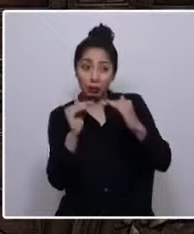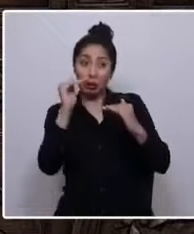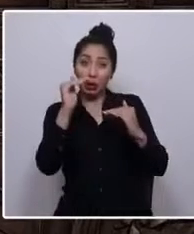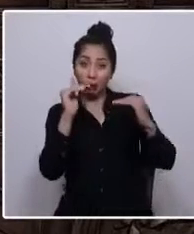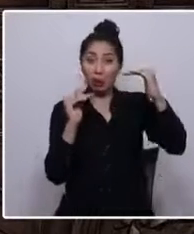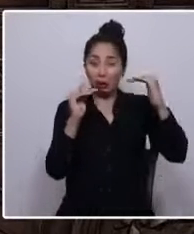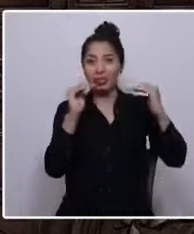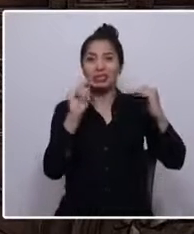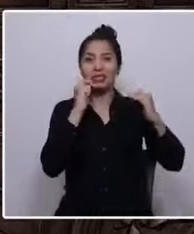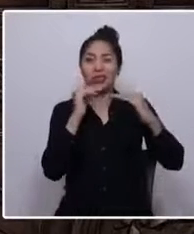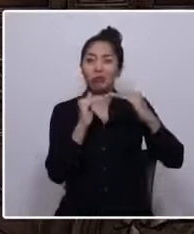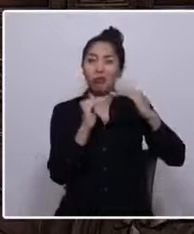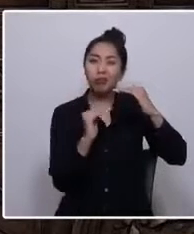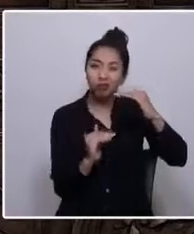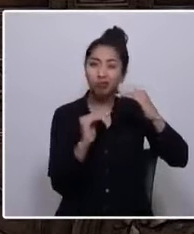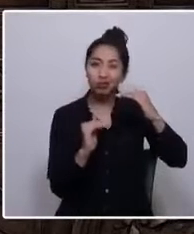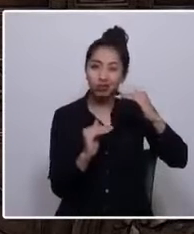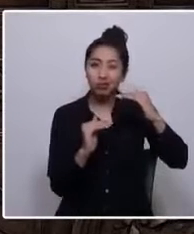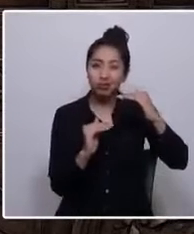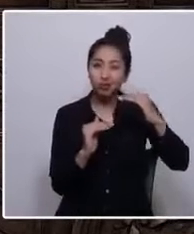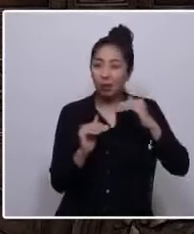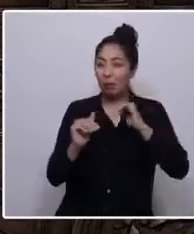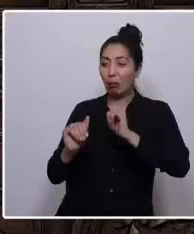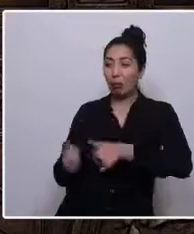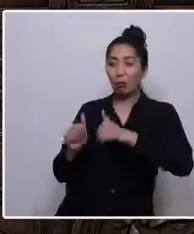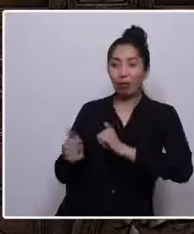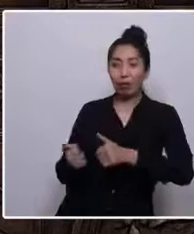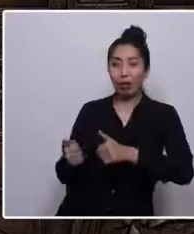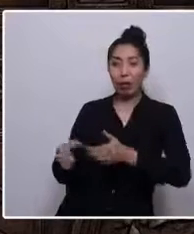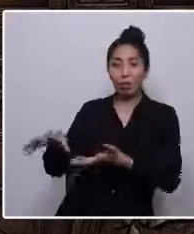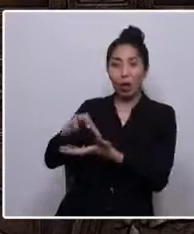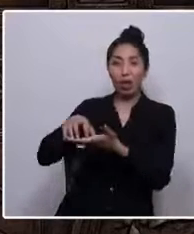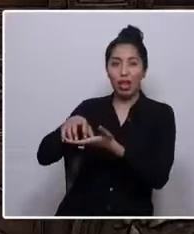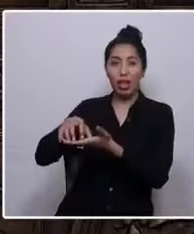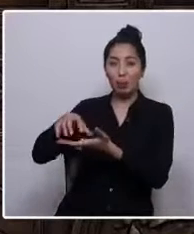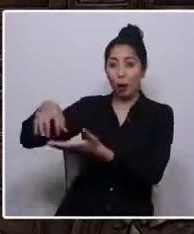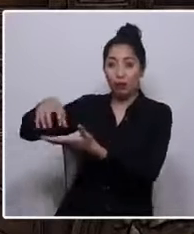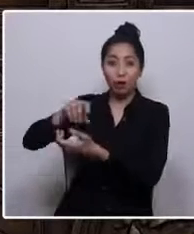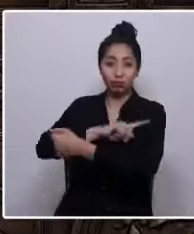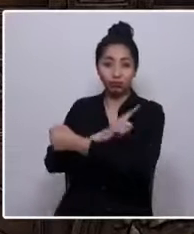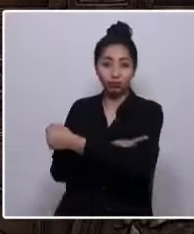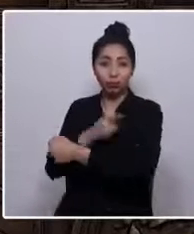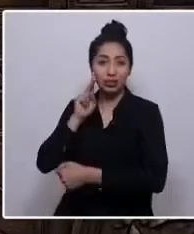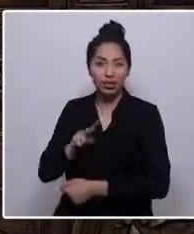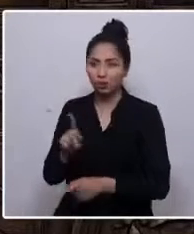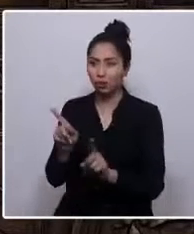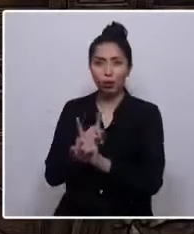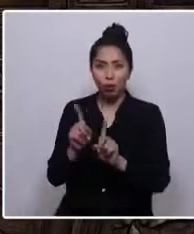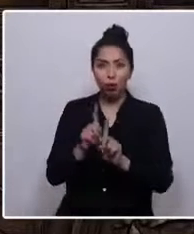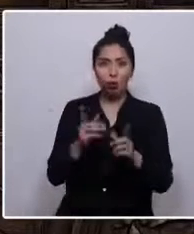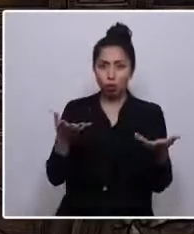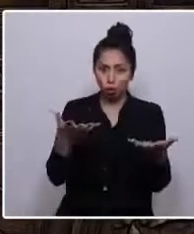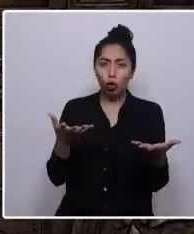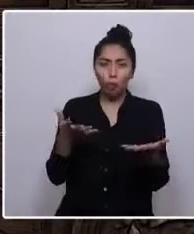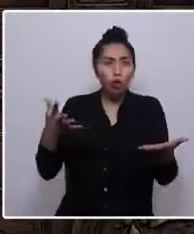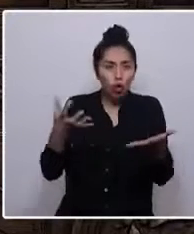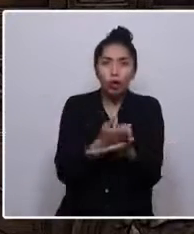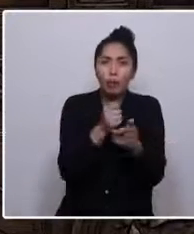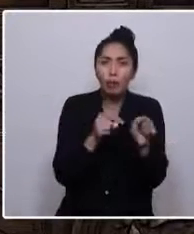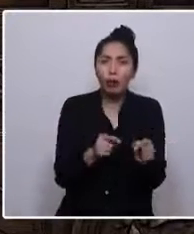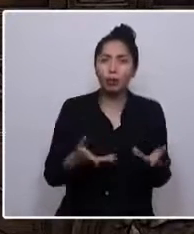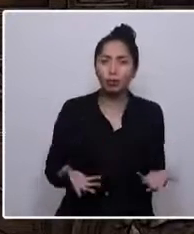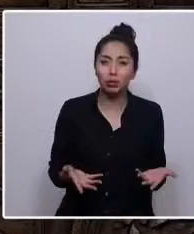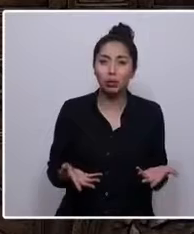inequidades y, por tanto, subordinar y desempoderar a los pueblos. ¿Cómo vamos a lograrlo? Esto no será